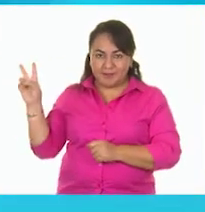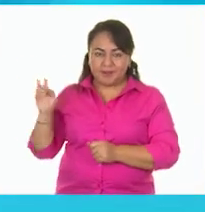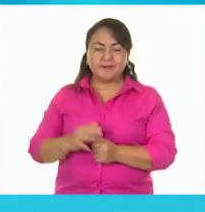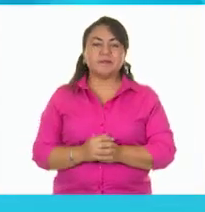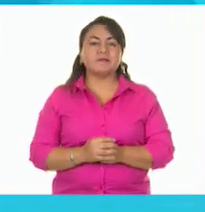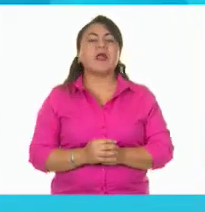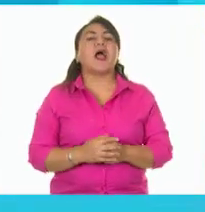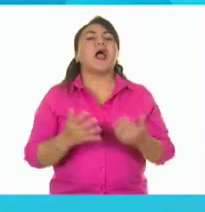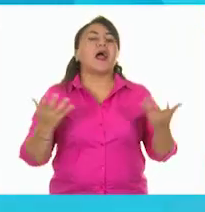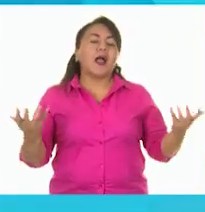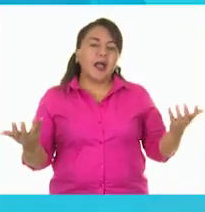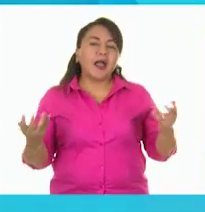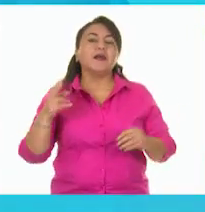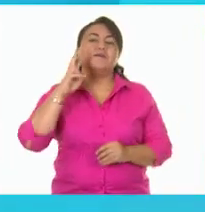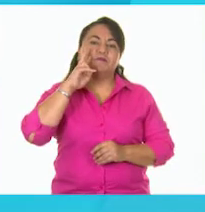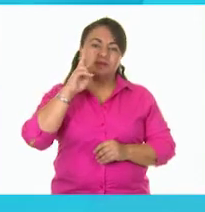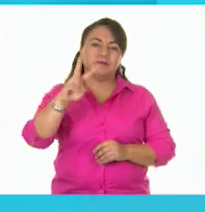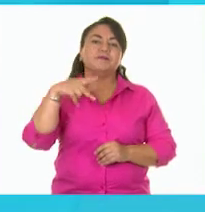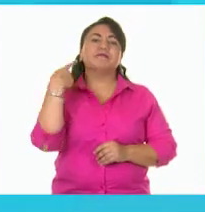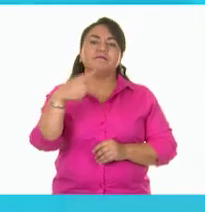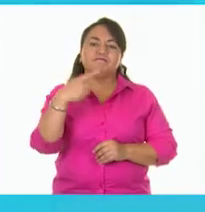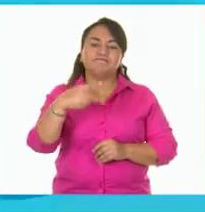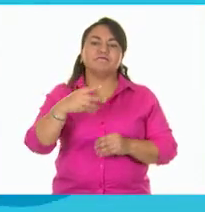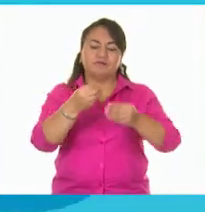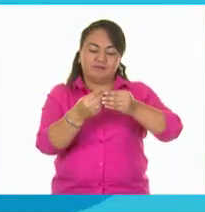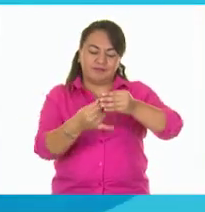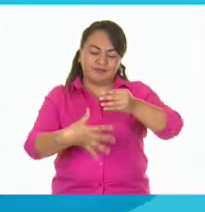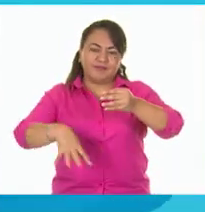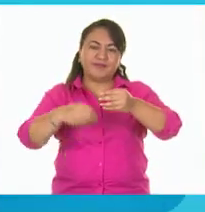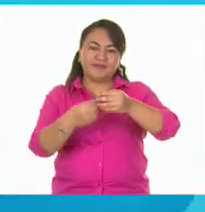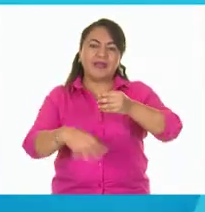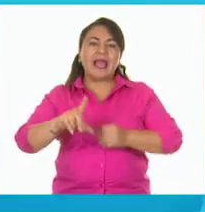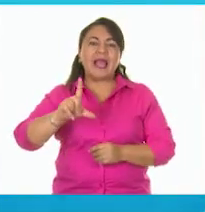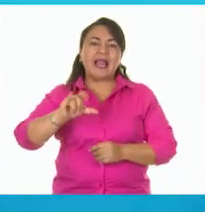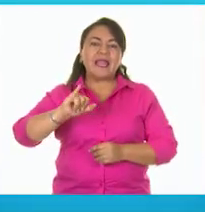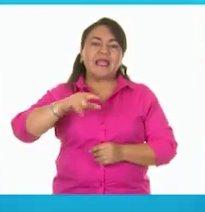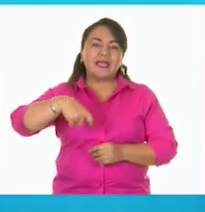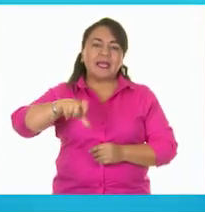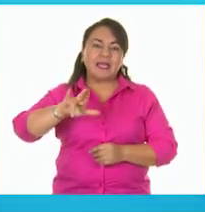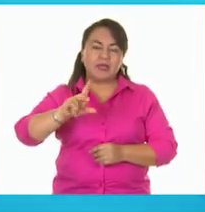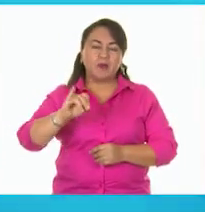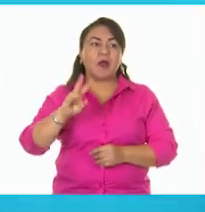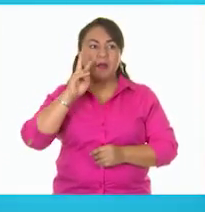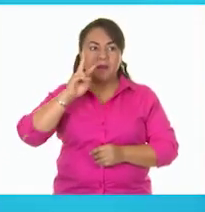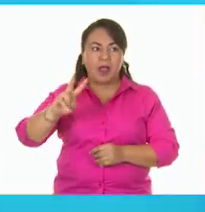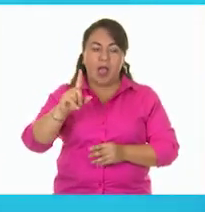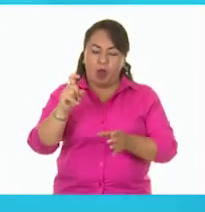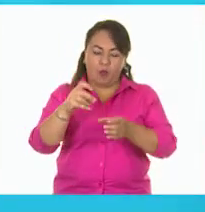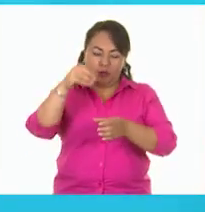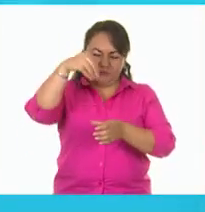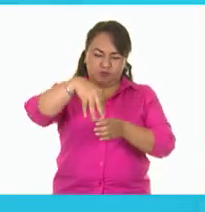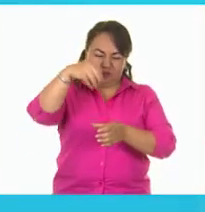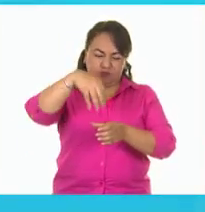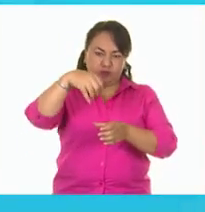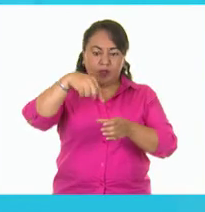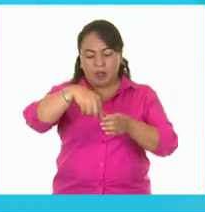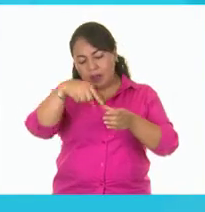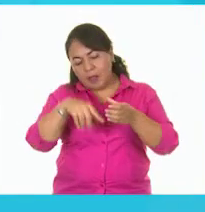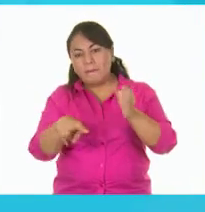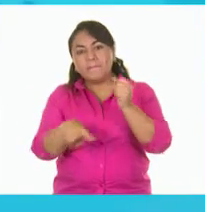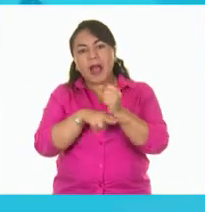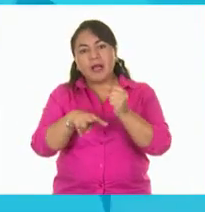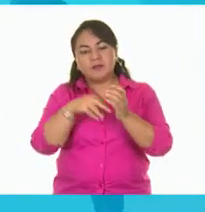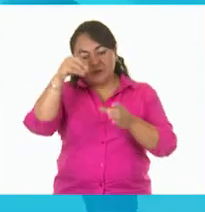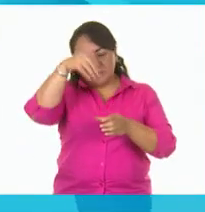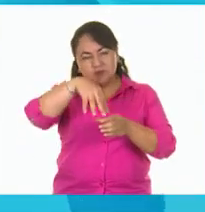Ah, vemos líquidos. En la primera imagen vemos agua salir de un grifo para ser vertida en un vaso.